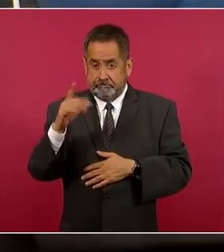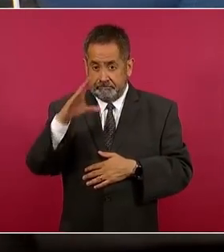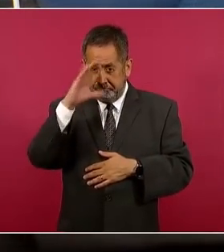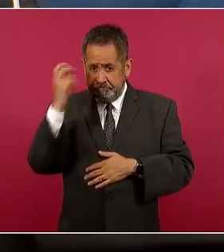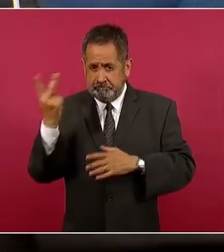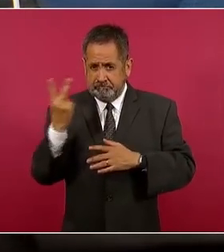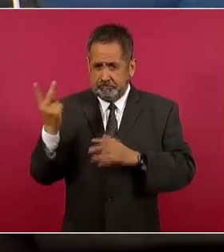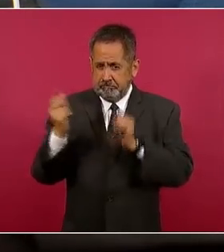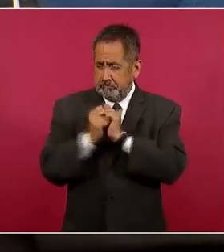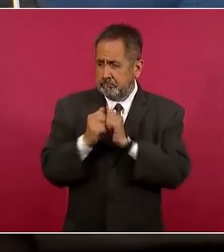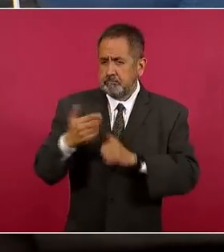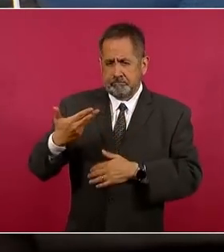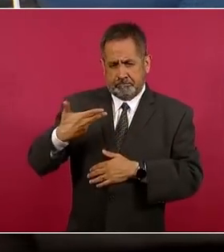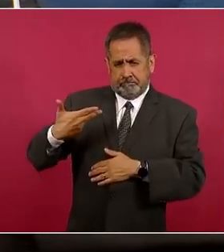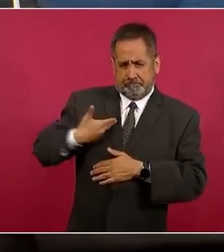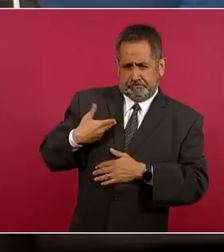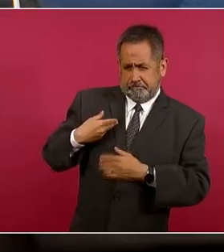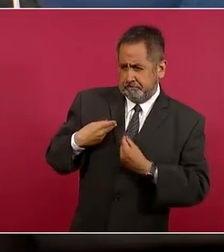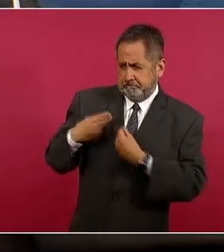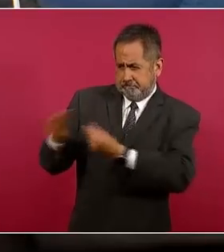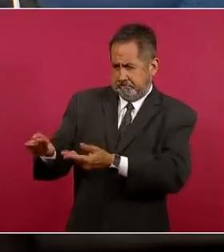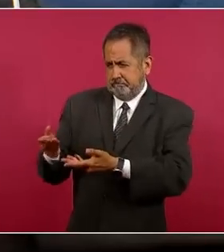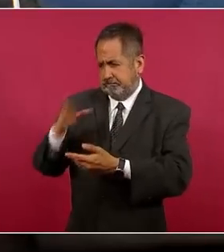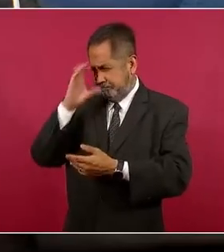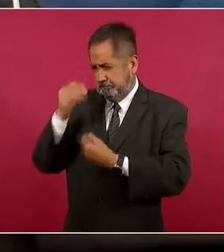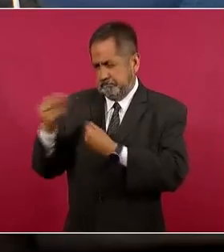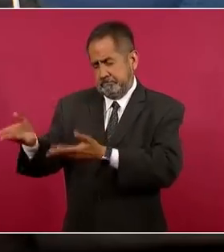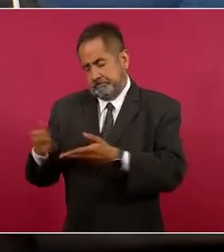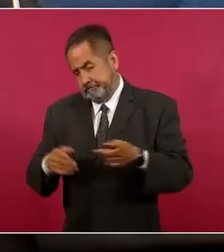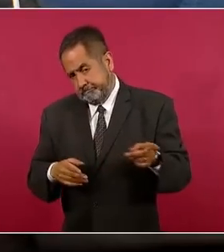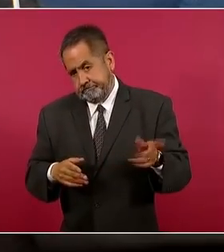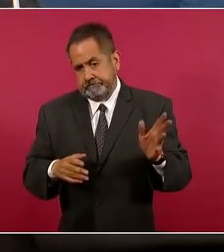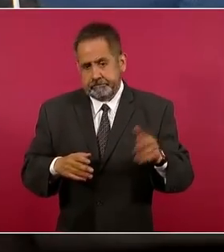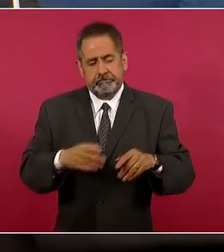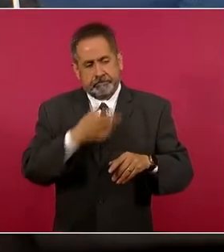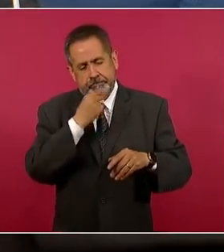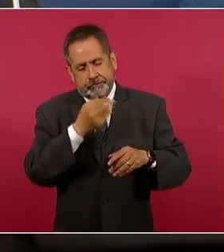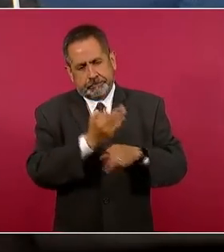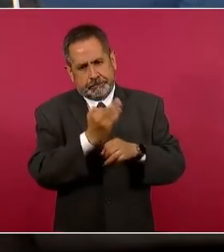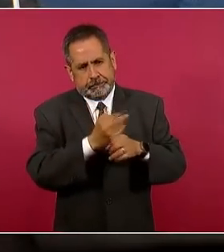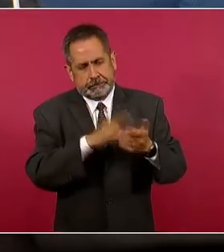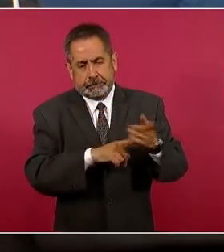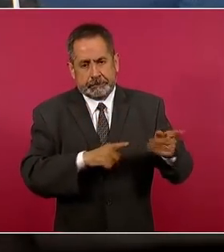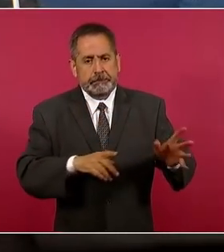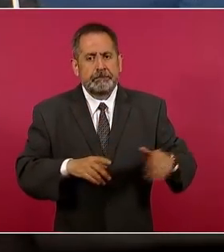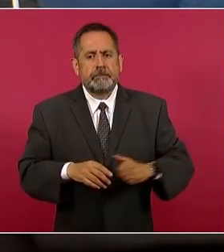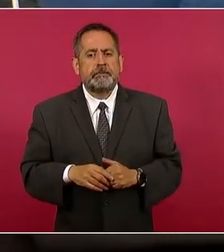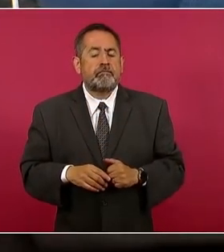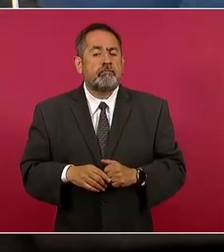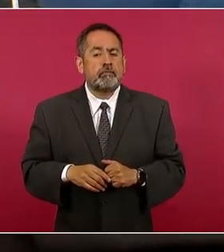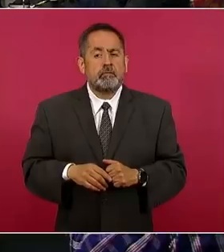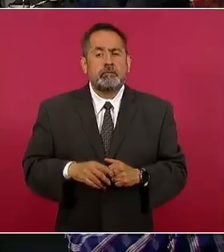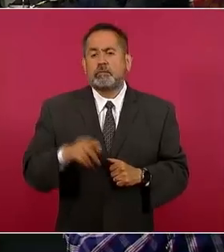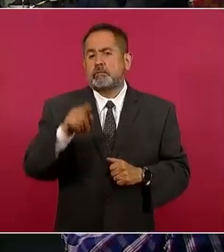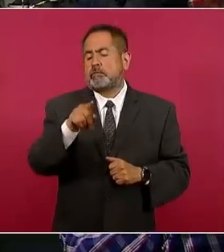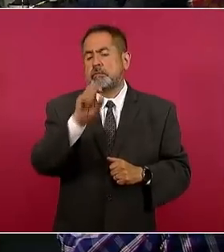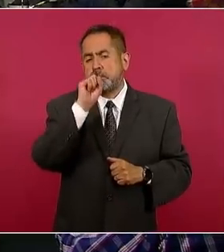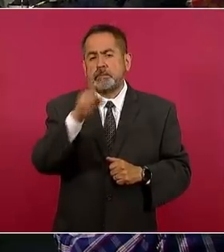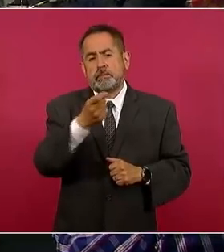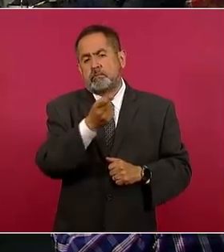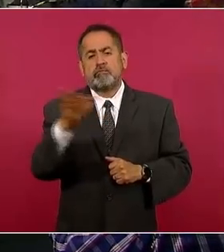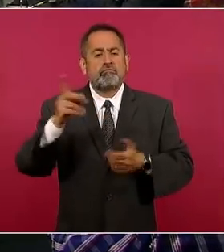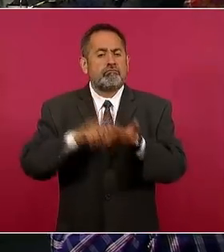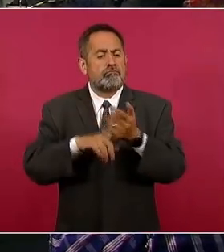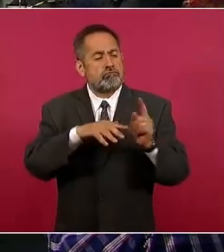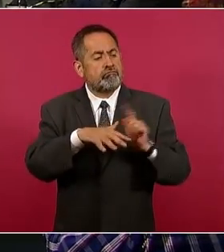con él, pues se lo hubiera dicho. Así fue como lo comentó el comediante. También parte de lo que dijeron los ambientalistas es que sigue